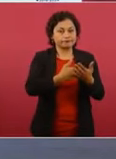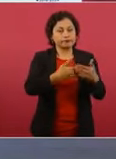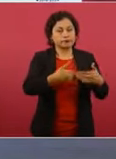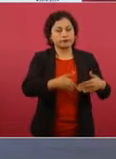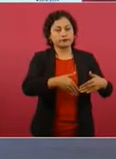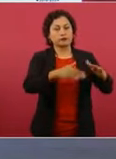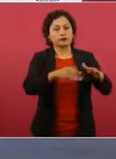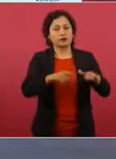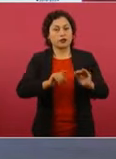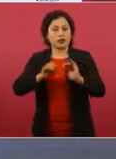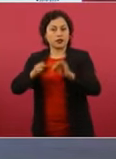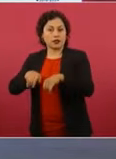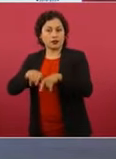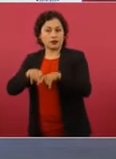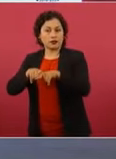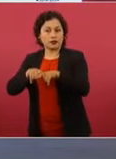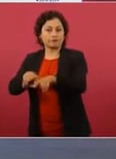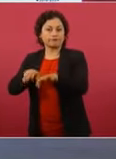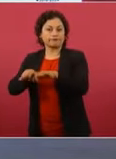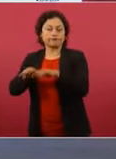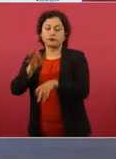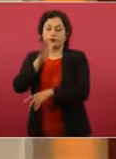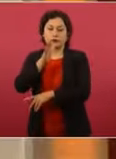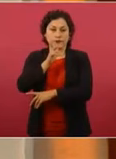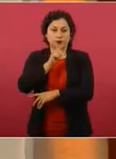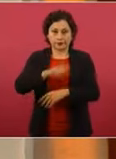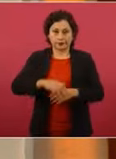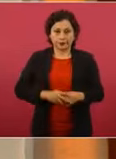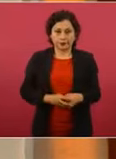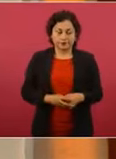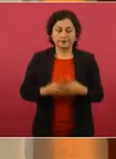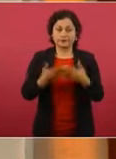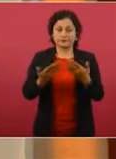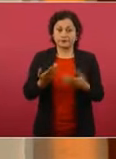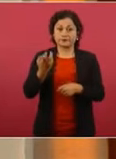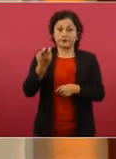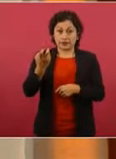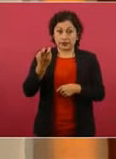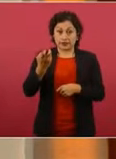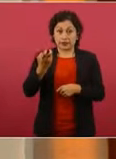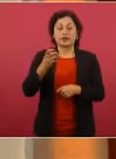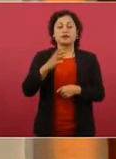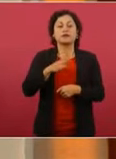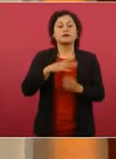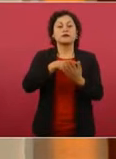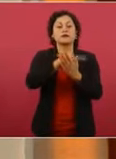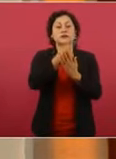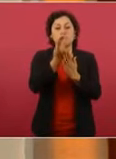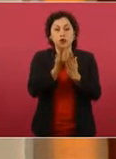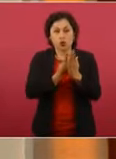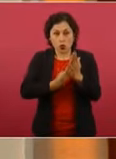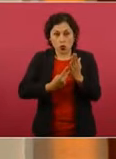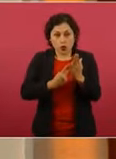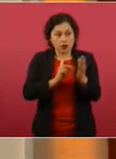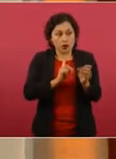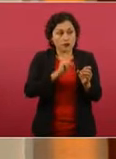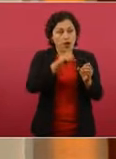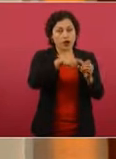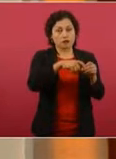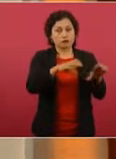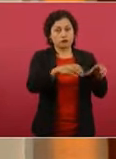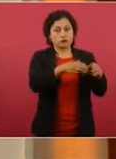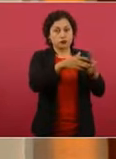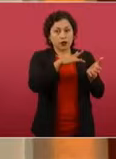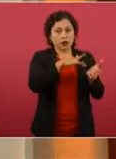Armadas. Y bueno, ahí tenemos un programa para apoyarlos, darles